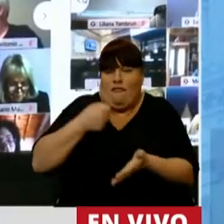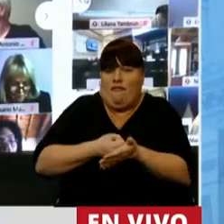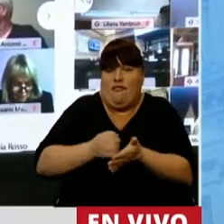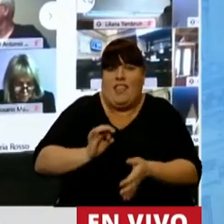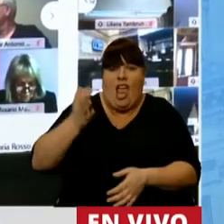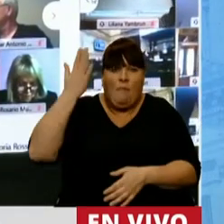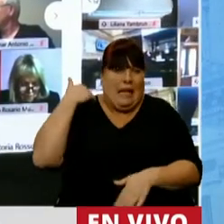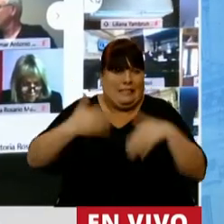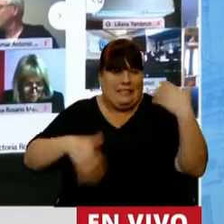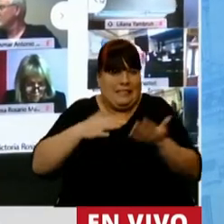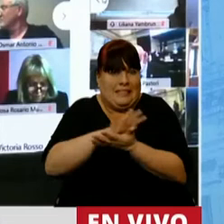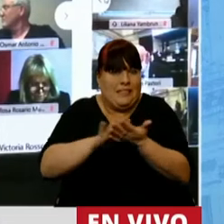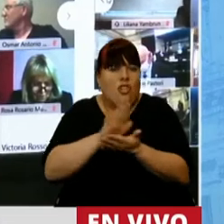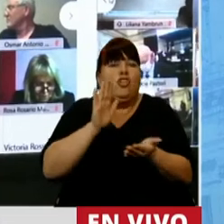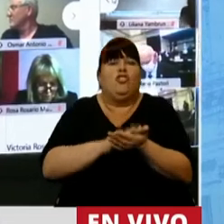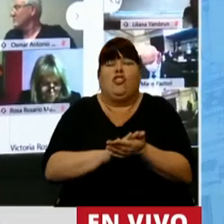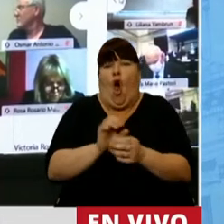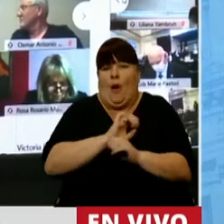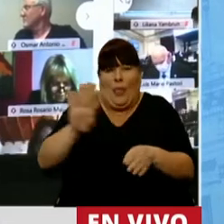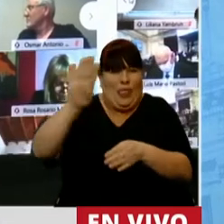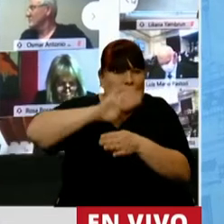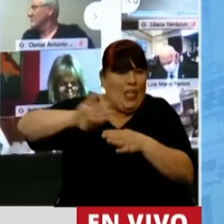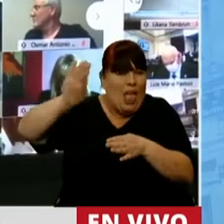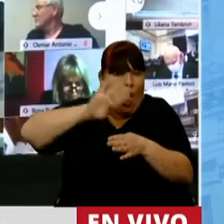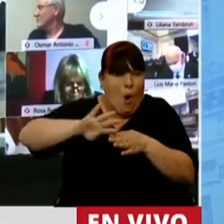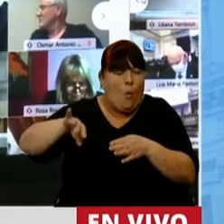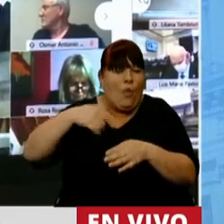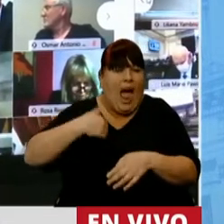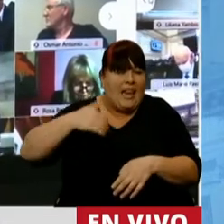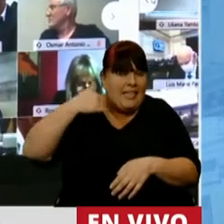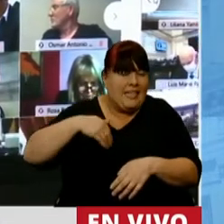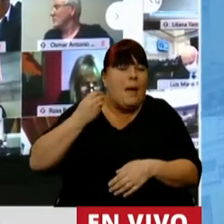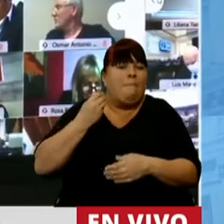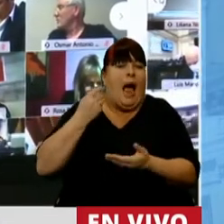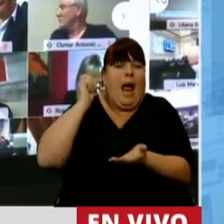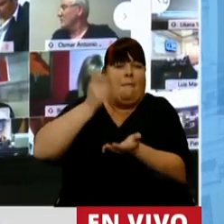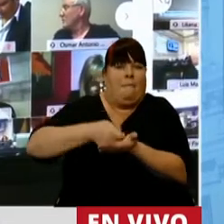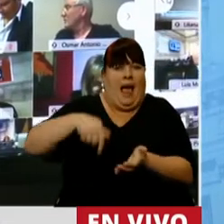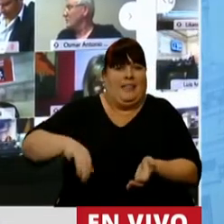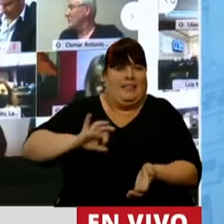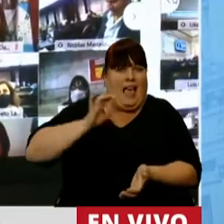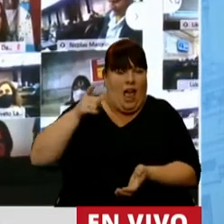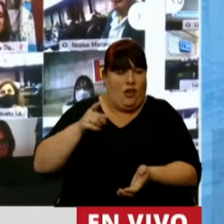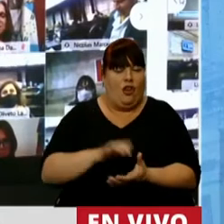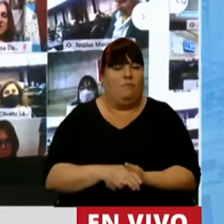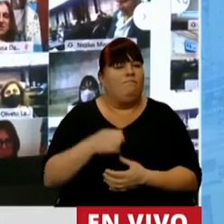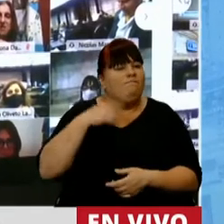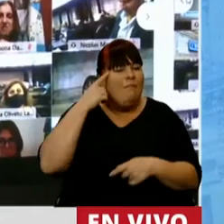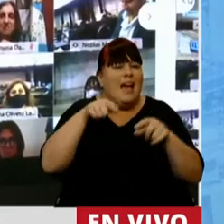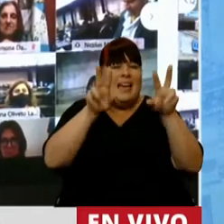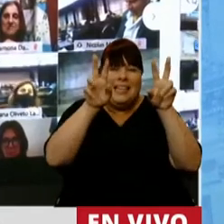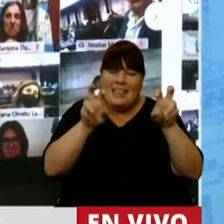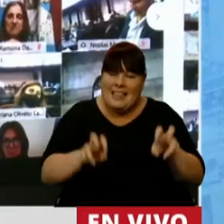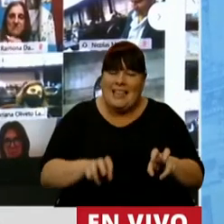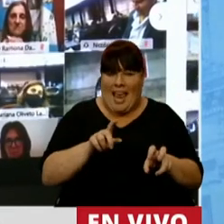del año pasado con el terrible endeudamiento que tenía la Argentina para resolver durante este año creo que son temas